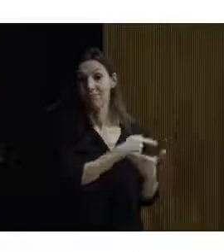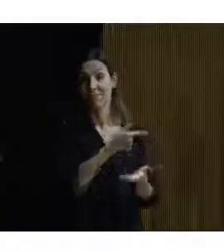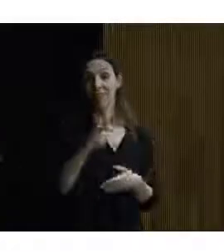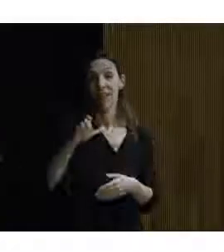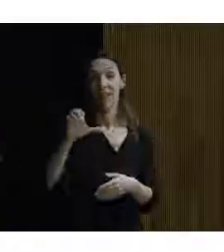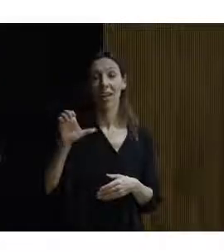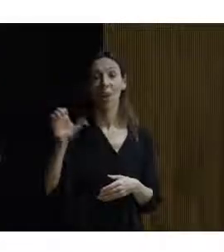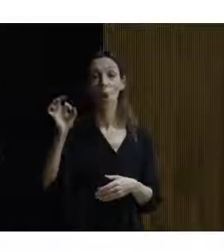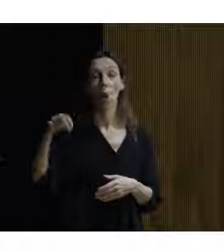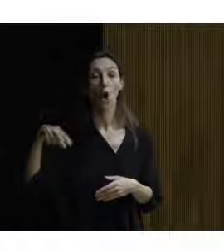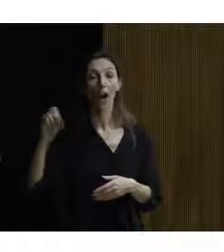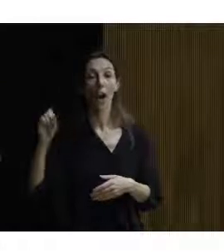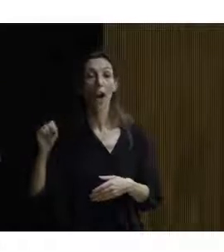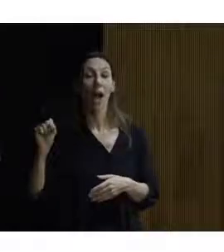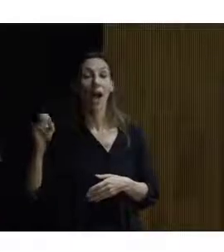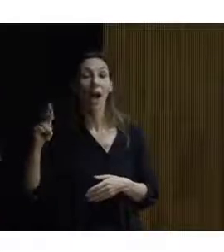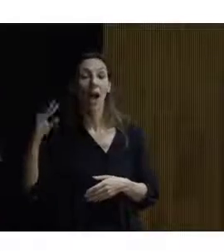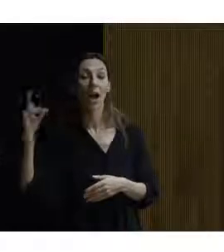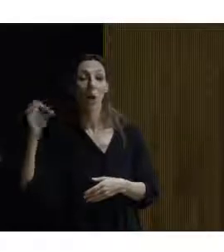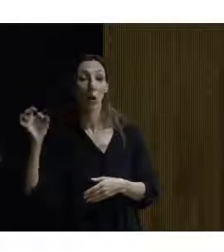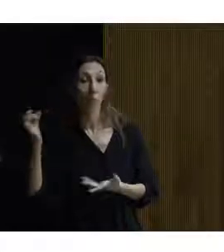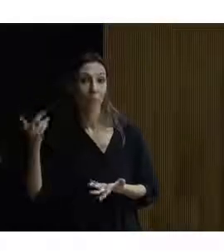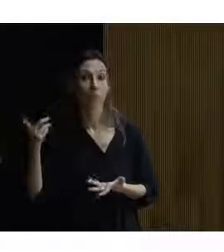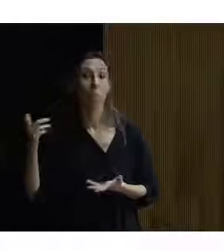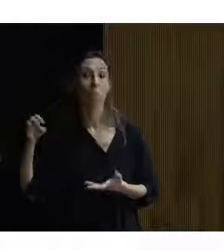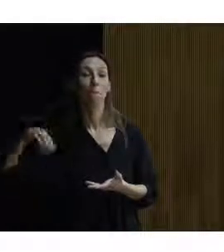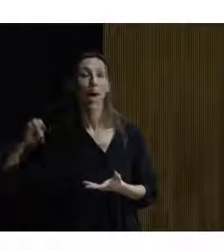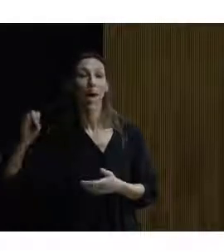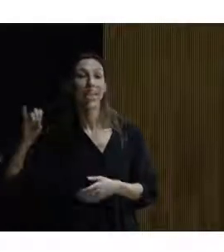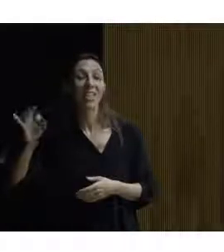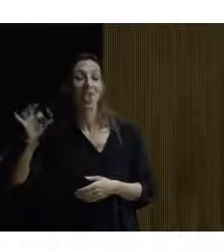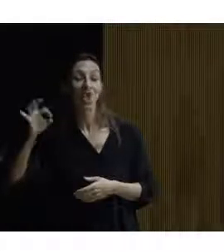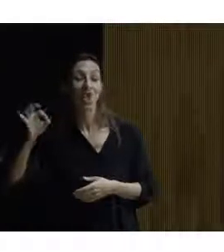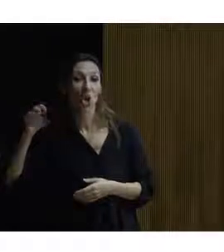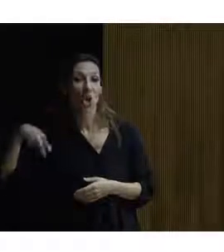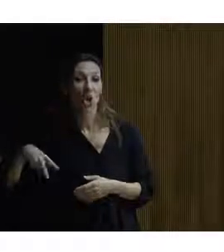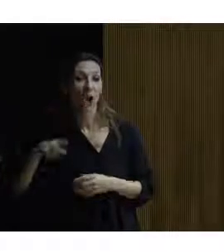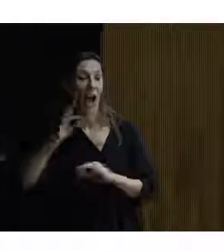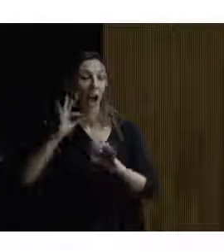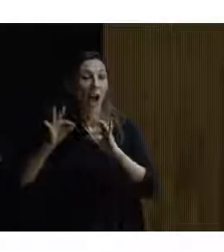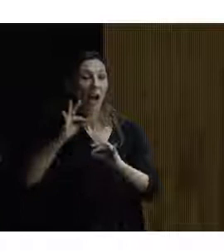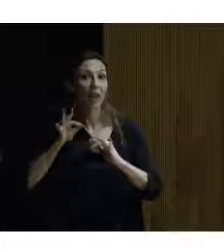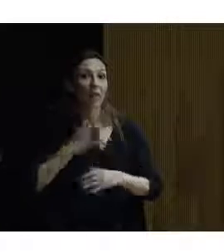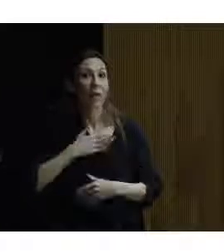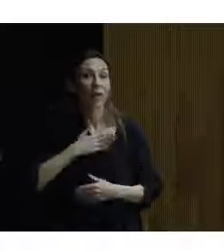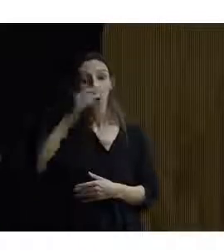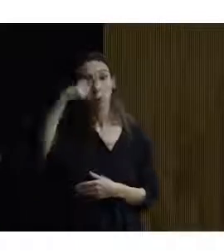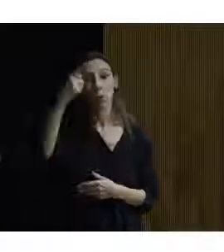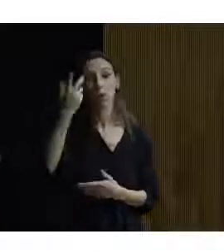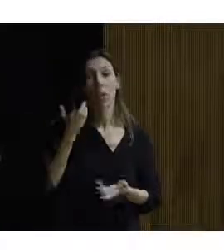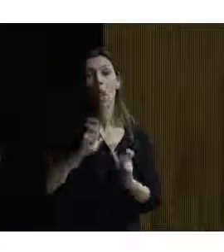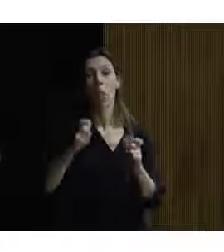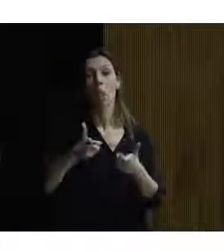Antonio Garcés Desmaissón, arquitecto de la Dirección General de Patrimonio Cultural de la Junta de Castilla y León